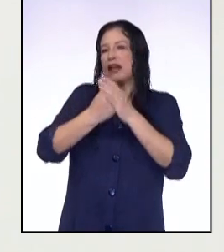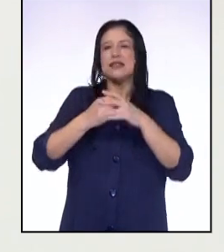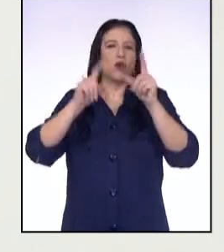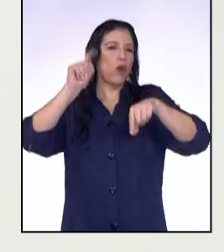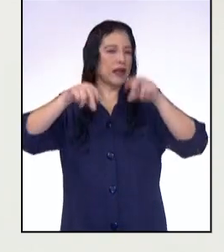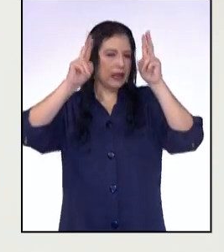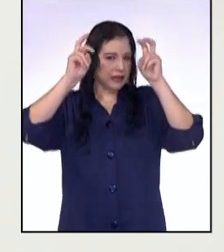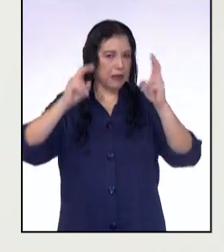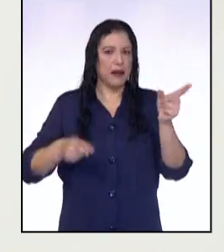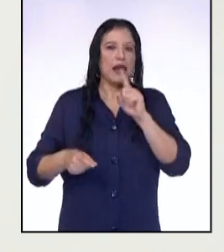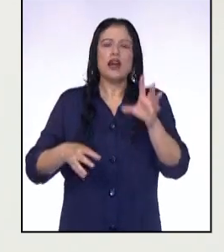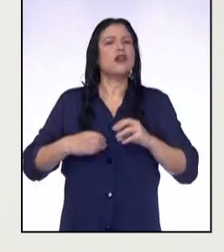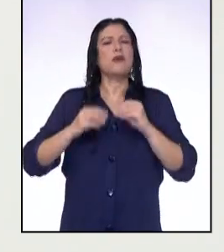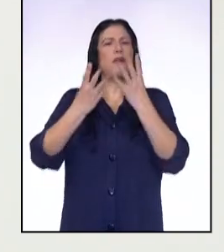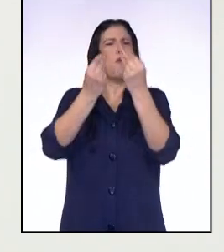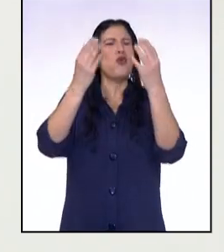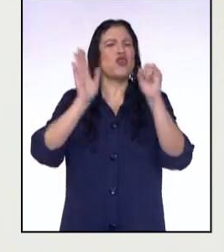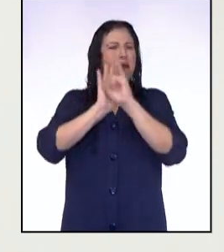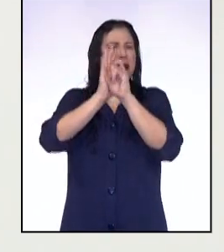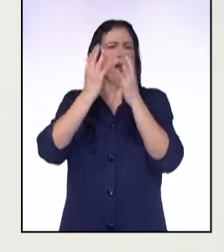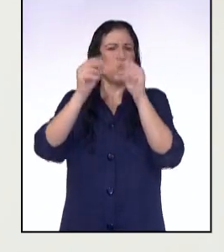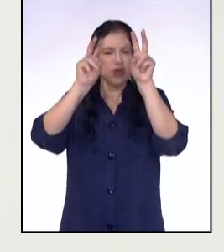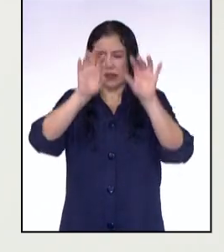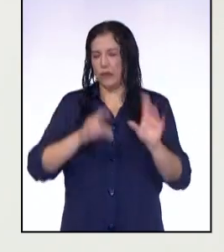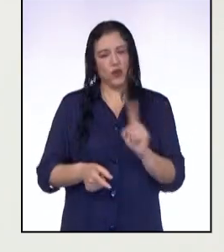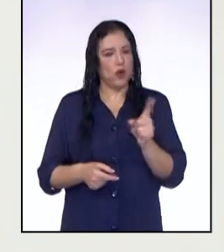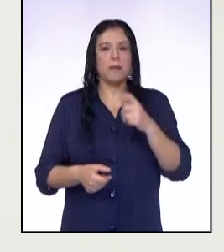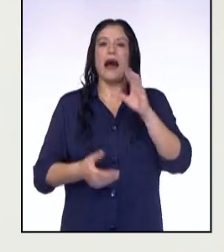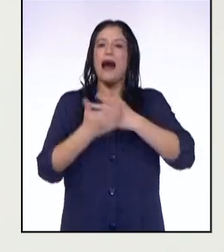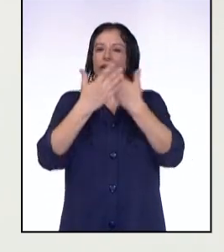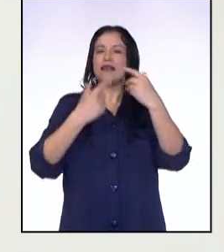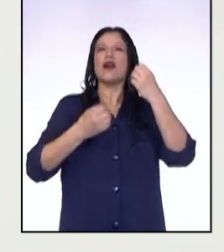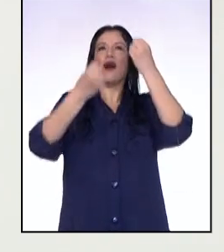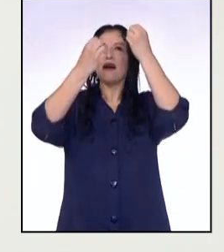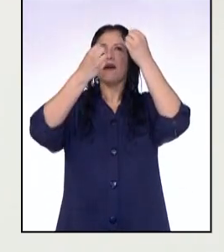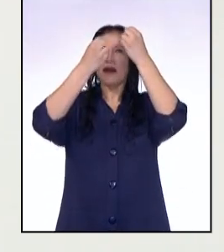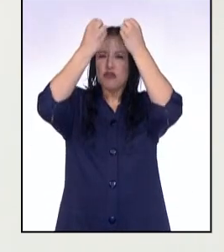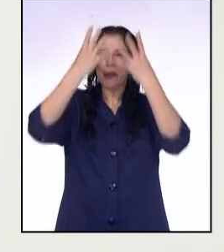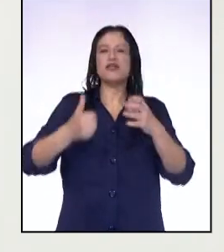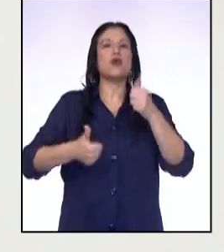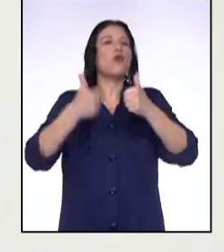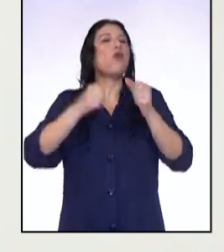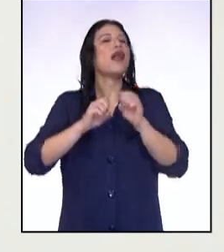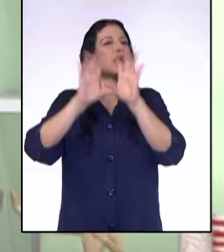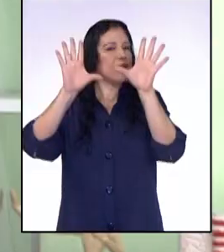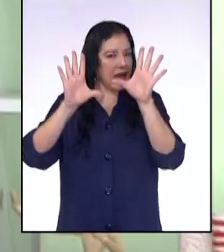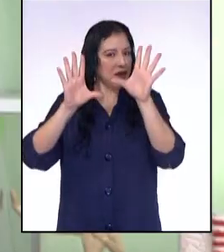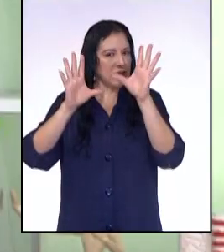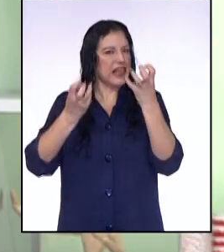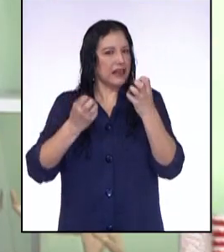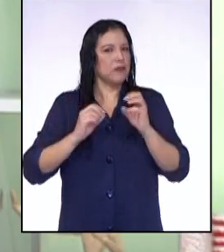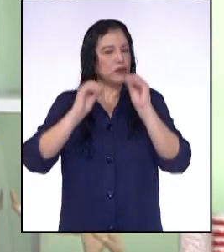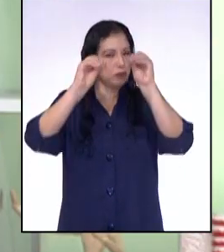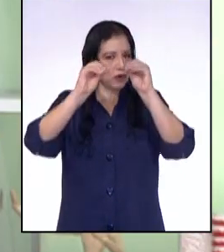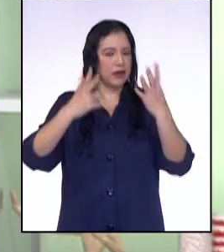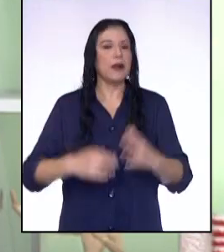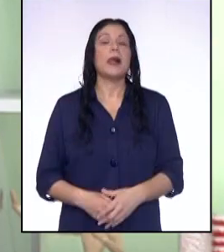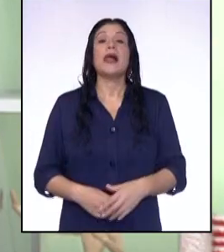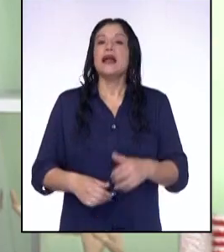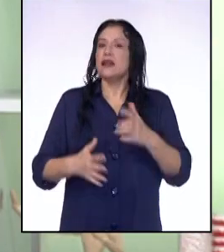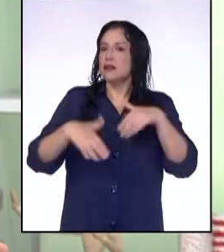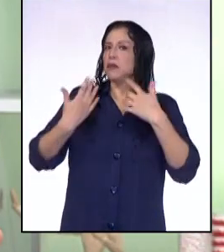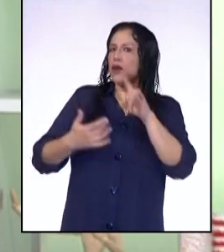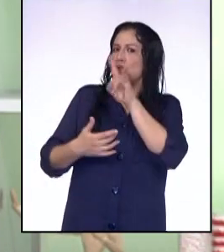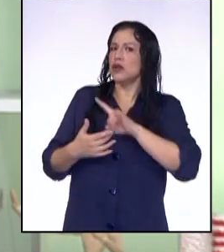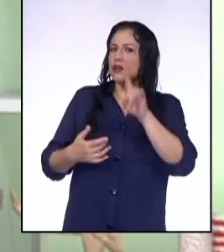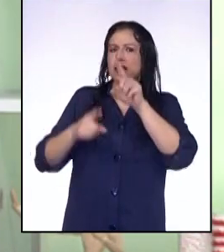debemos recargarla de imágenes o texto y debemos tener claro cuál es la información que deseamos brindar en la infografía. Profesora, ¿y se puede utilizar